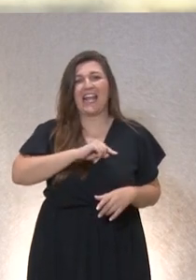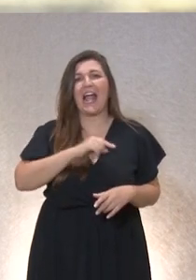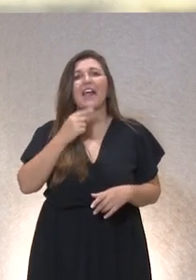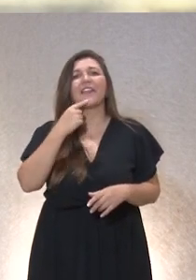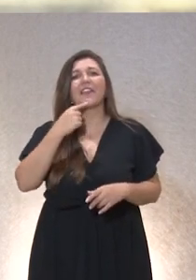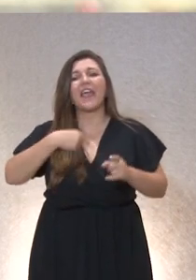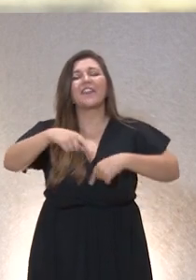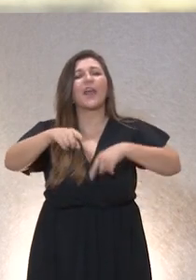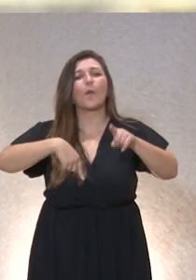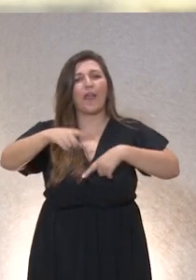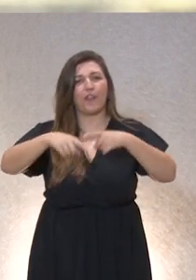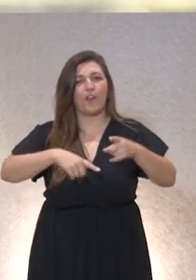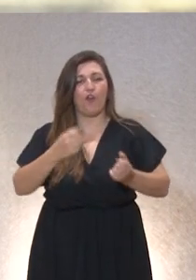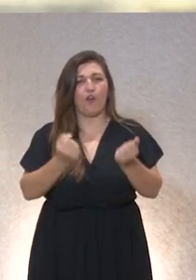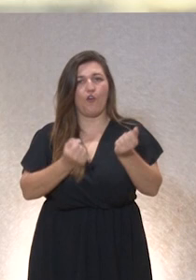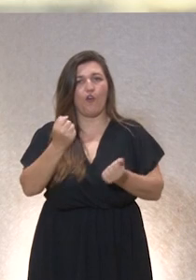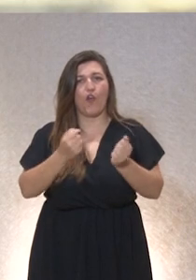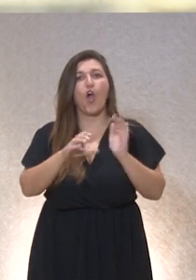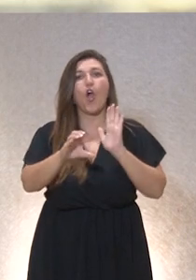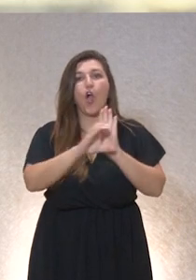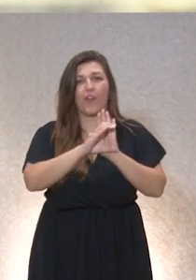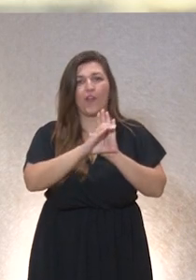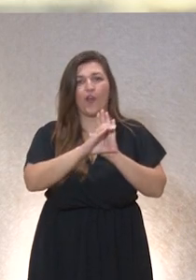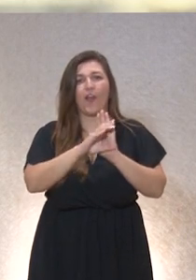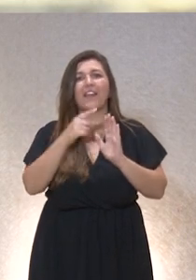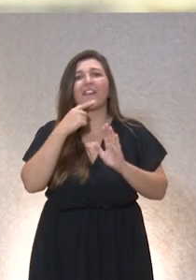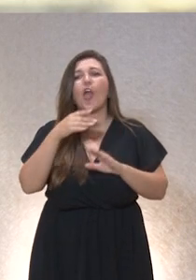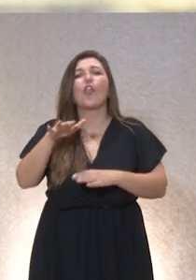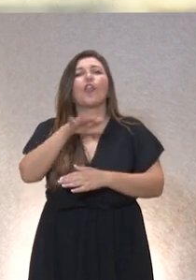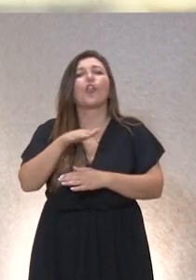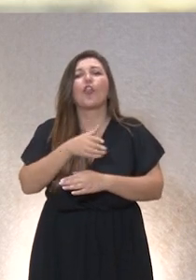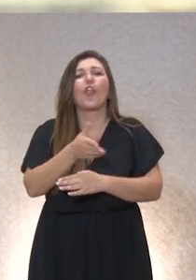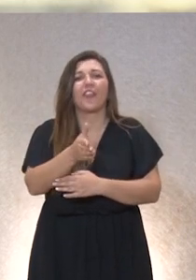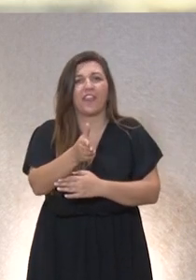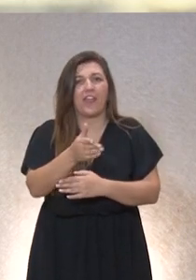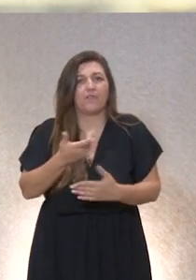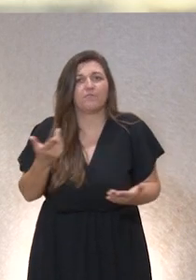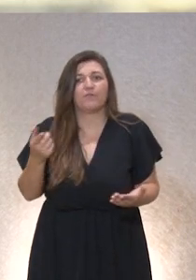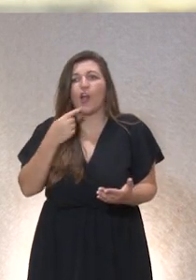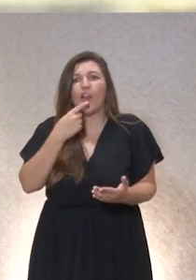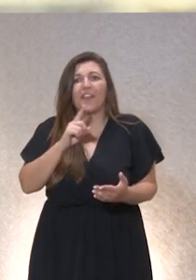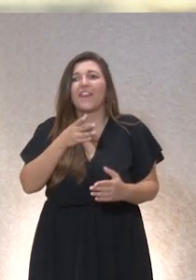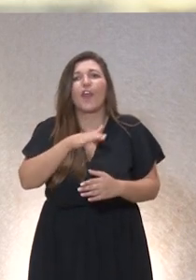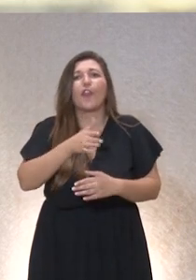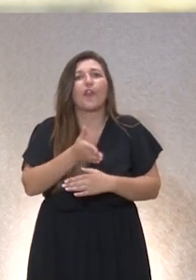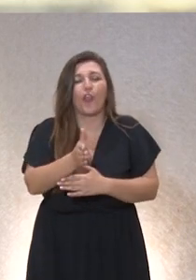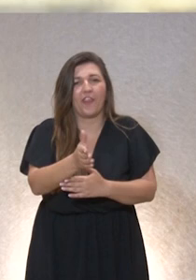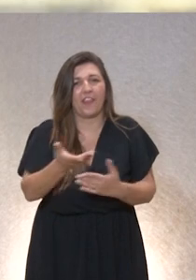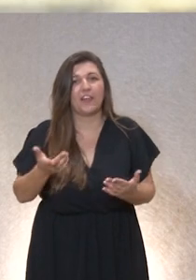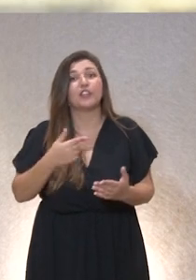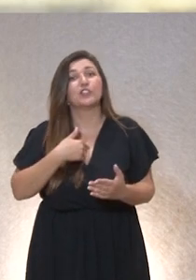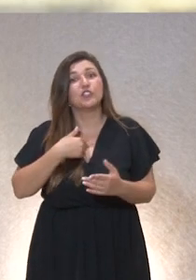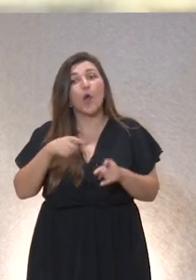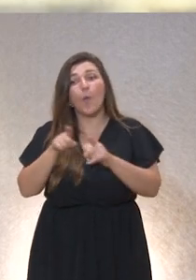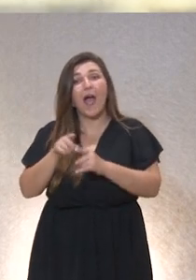nunca el código de la circulación te dice dónde quieres ir es decir tú tienes que preguntarte ¿y yo dónde quiero ir? ¿qué proyecto quiero hacer yo? cuando organizo los